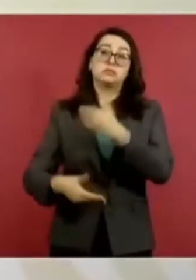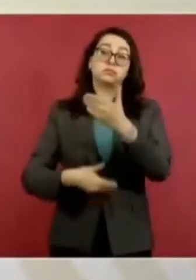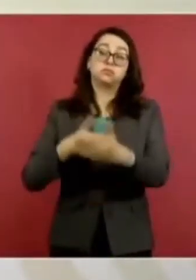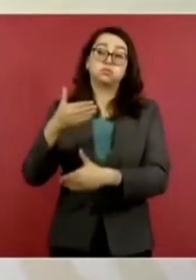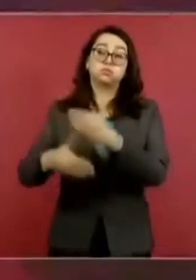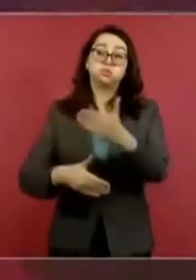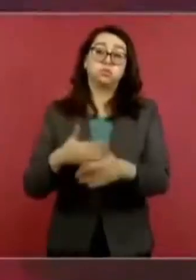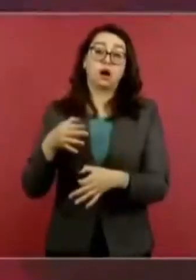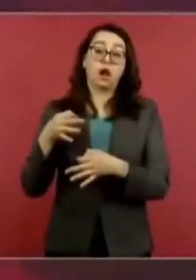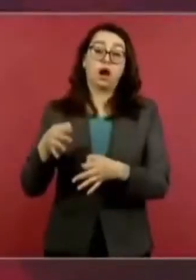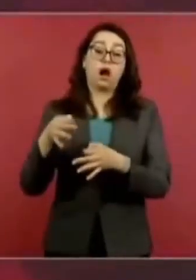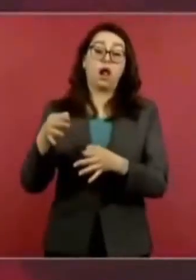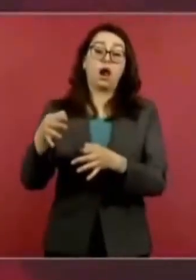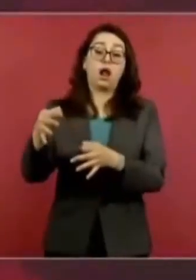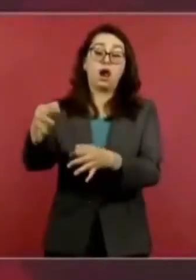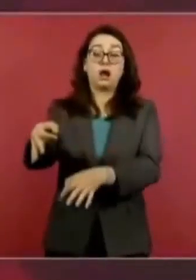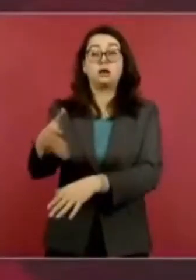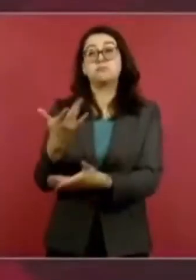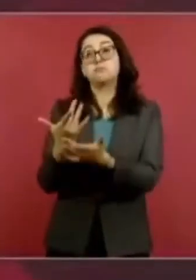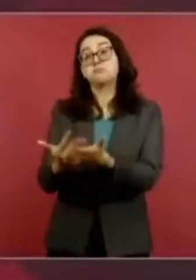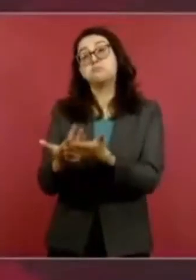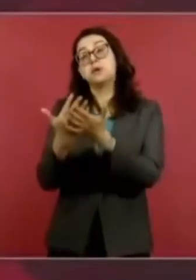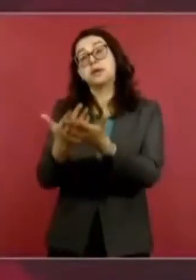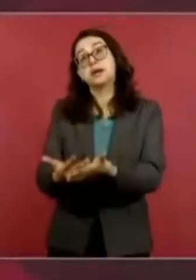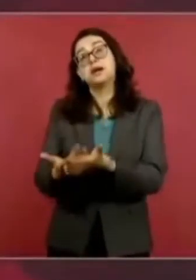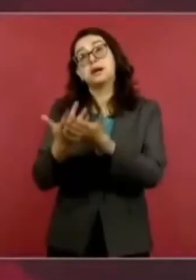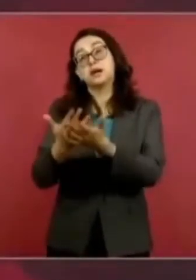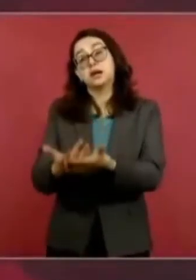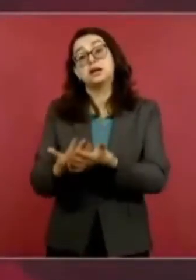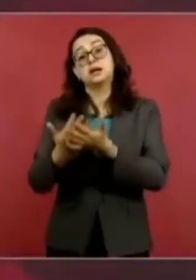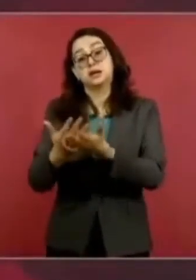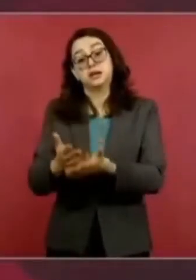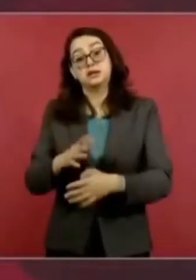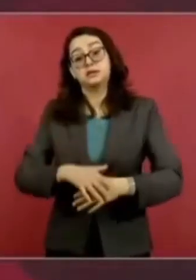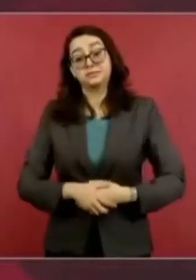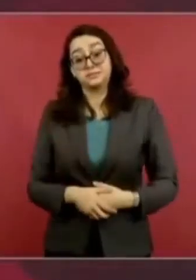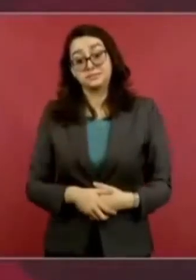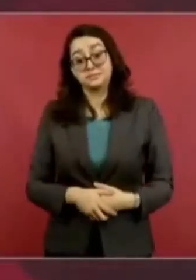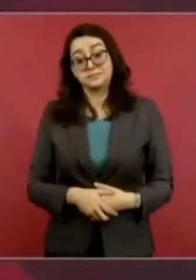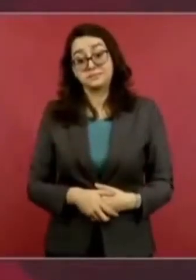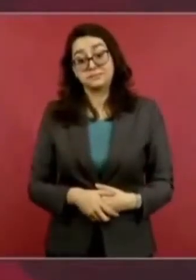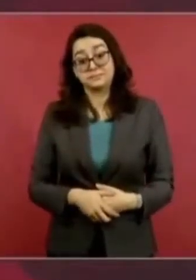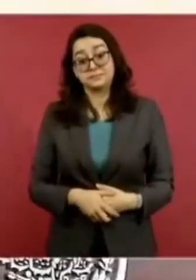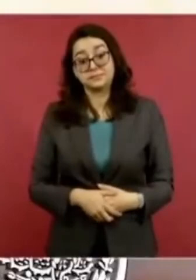A lo mejor los